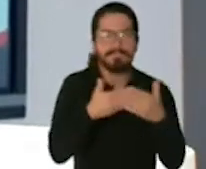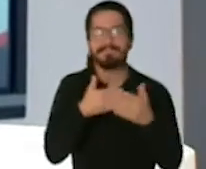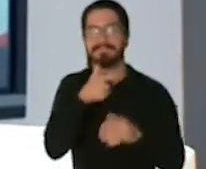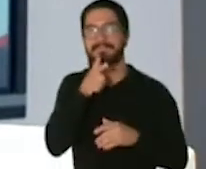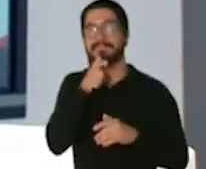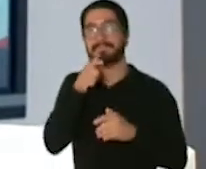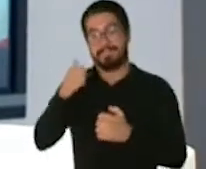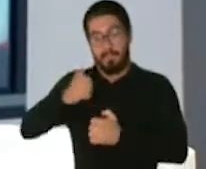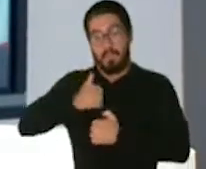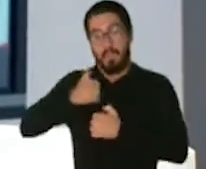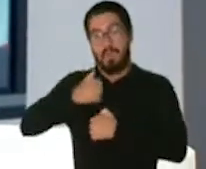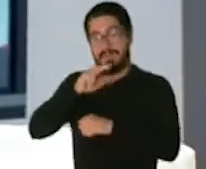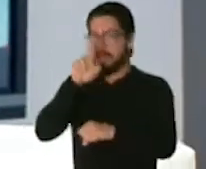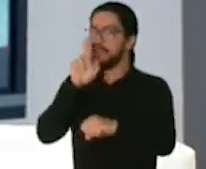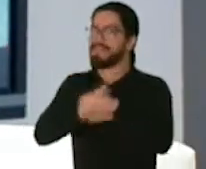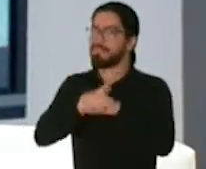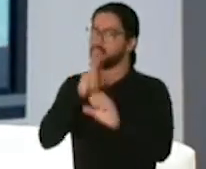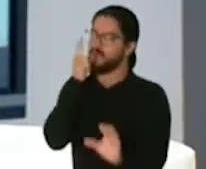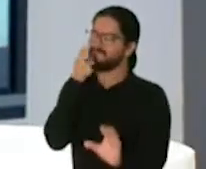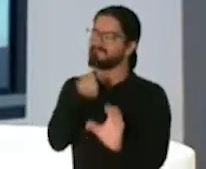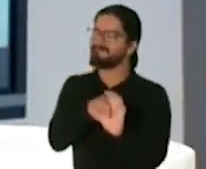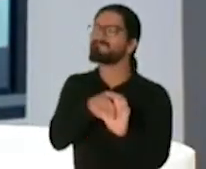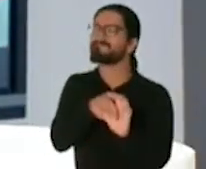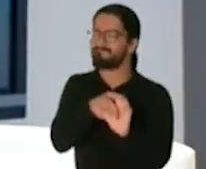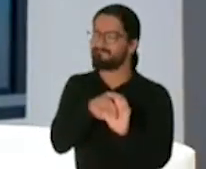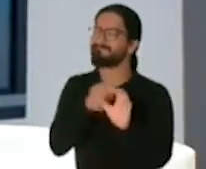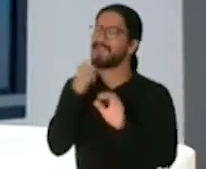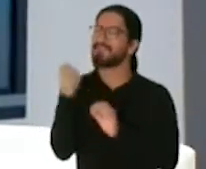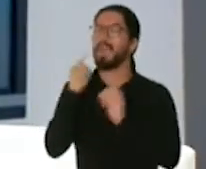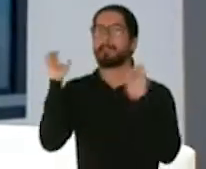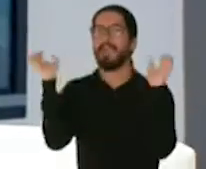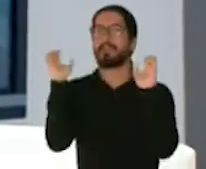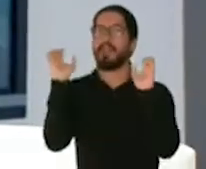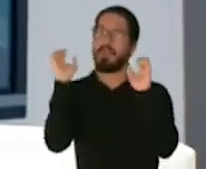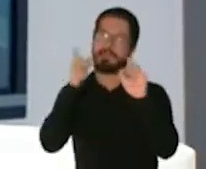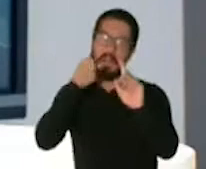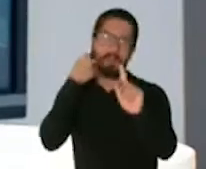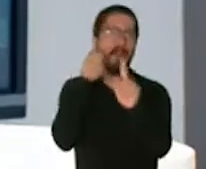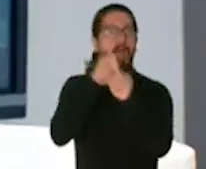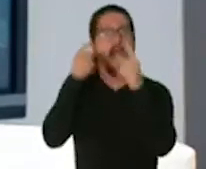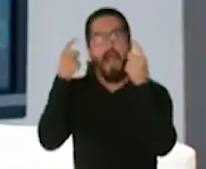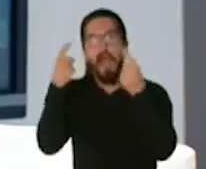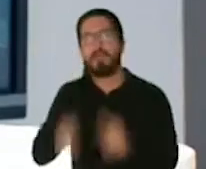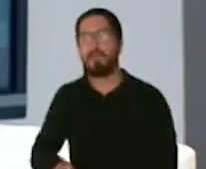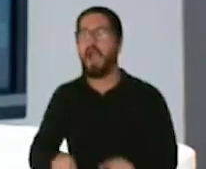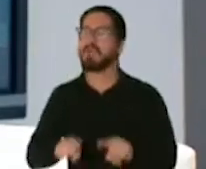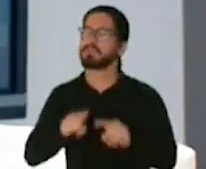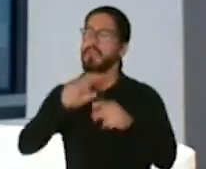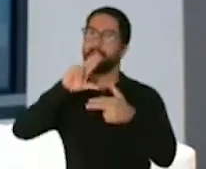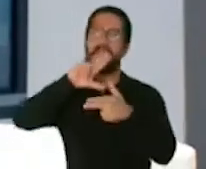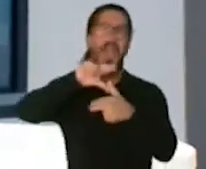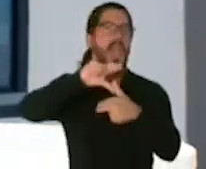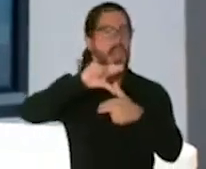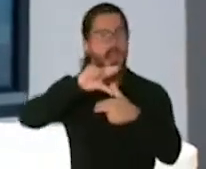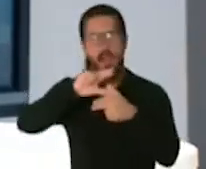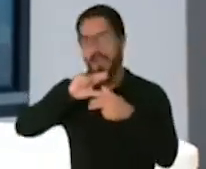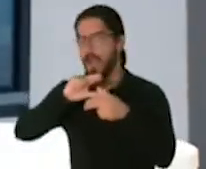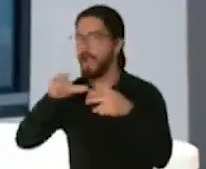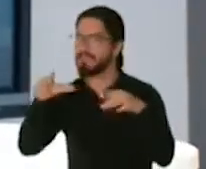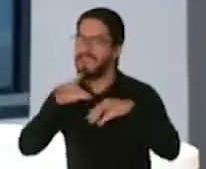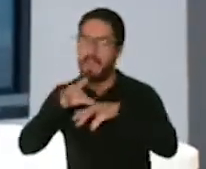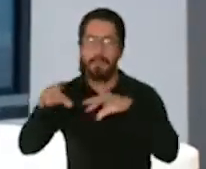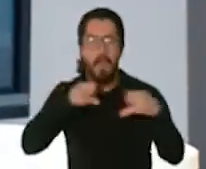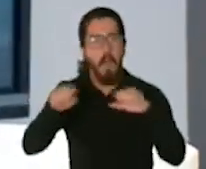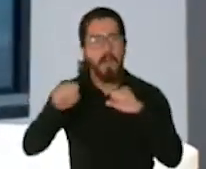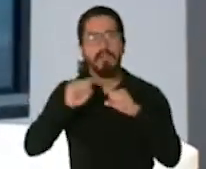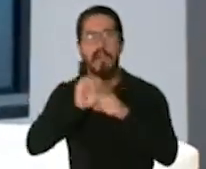de Puerto Rico ha dicho presente en cada momento de emergencia, lo vimos en María, los terremotos, y ahora la pandemia que no ha sido la